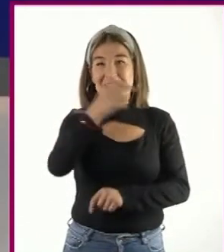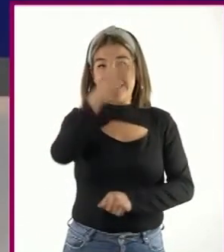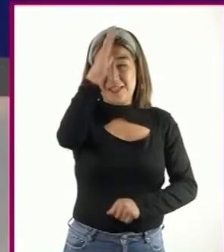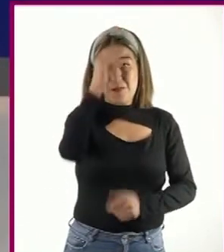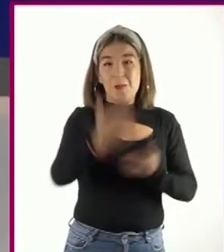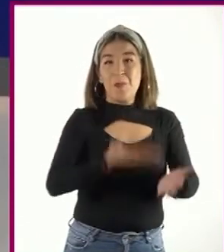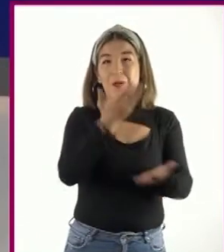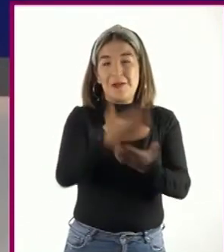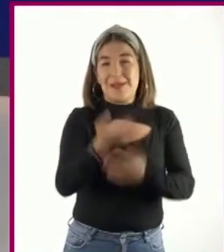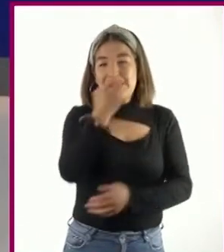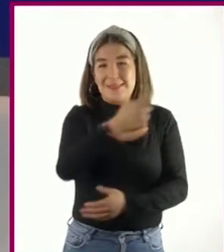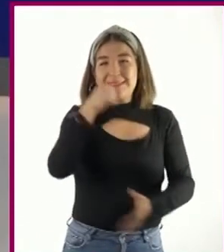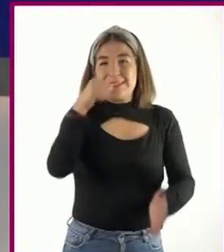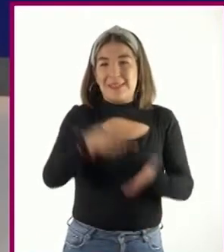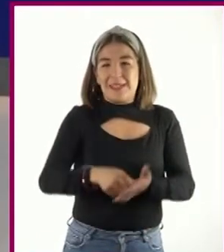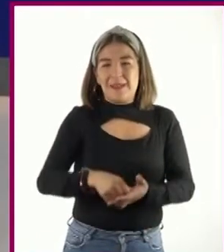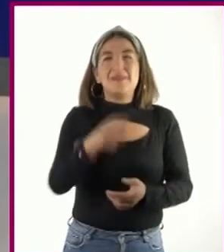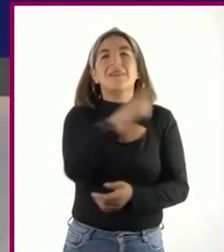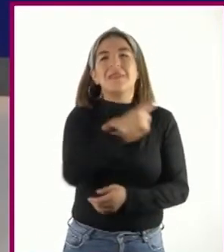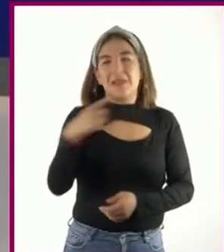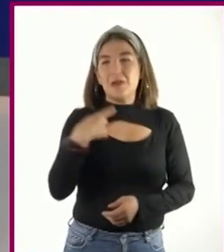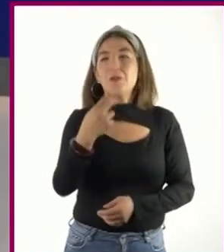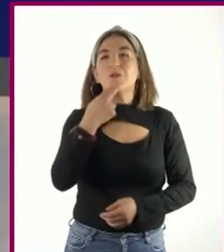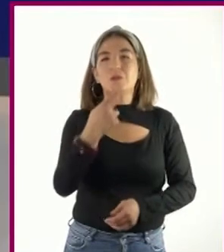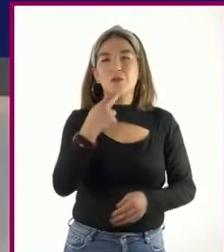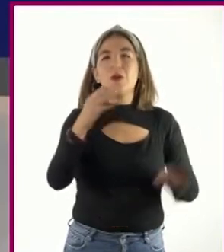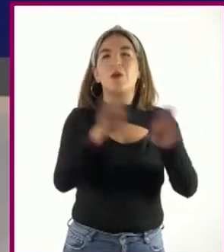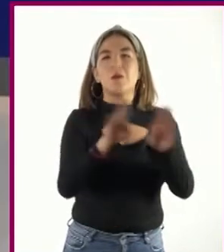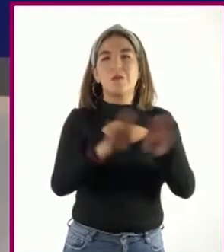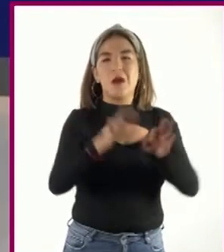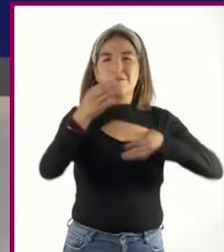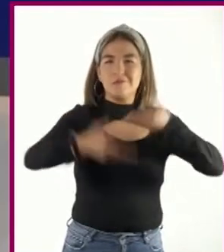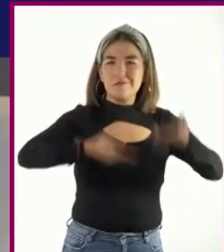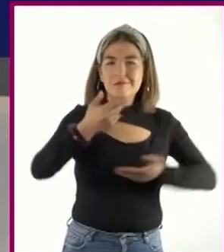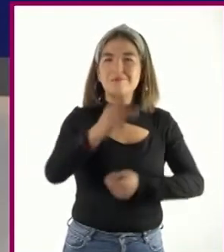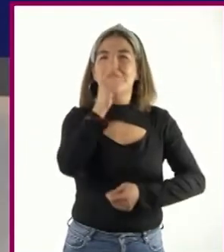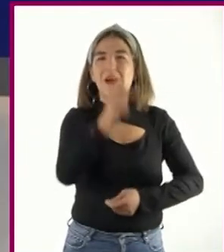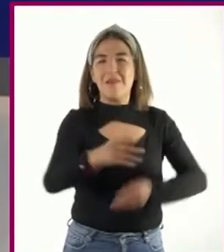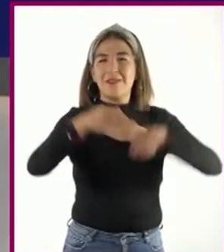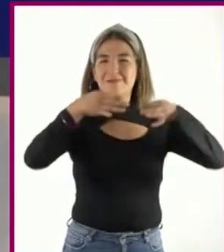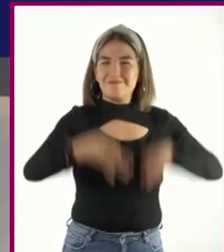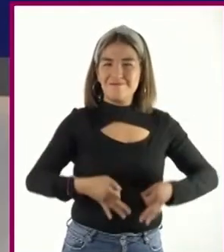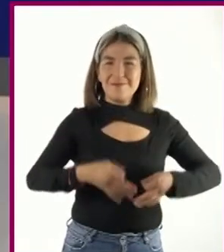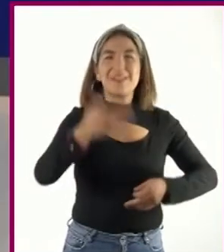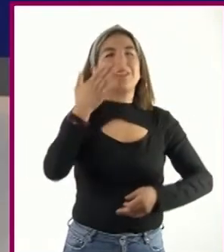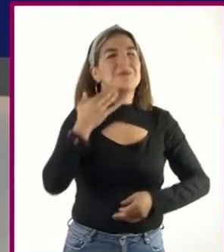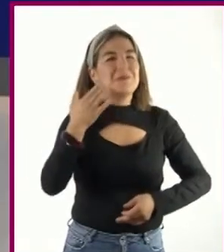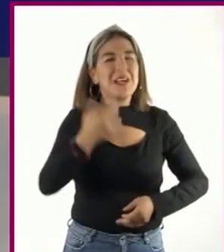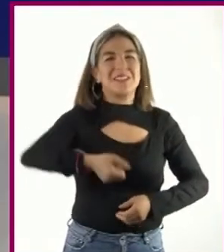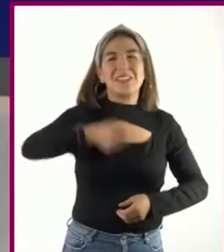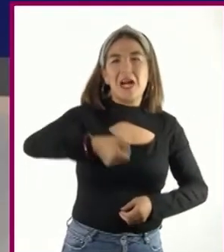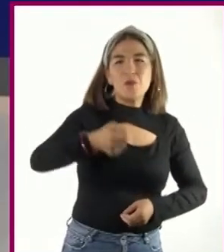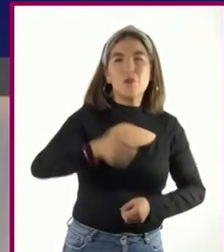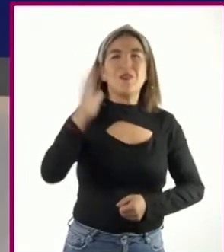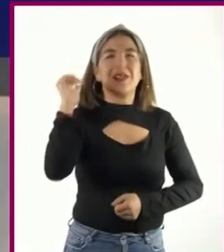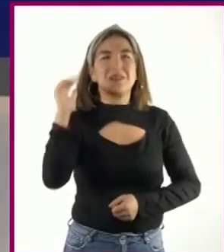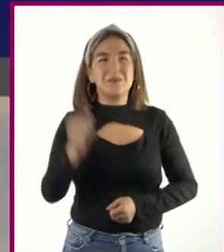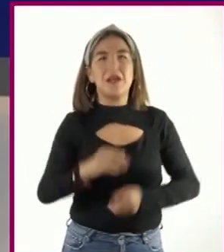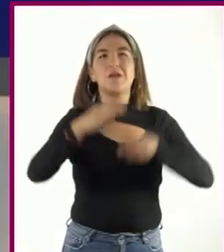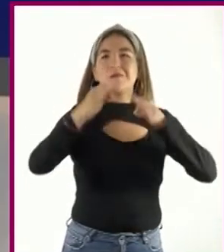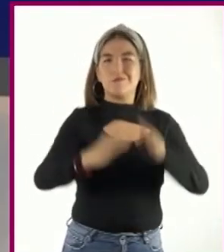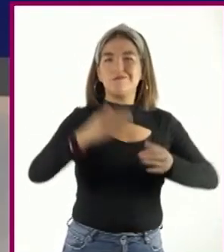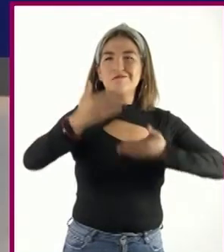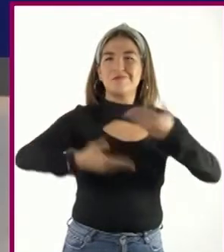propósito de la carta, se tiene que usar fórmulas de mayor cortesía, es decir, saludos y despedidas más